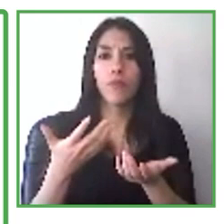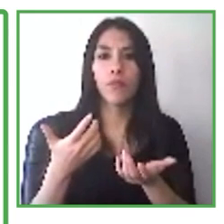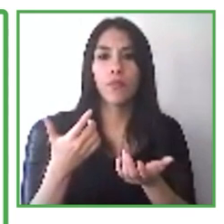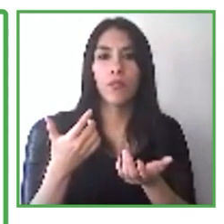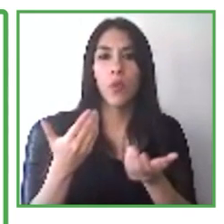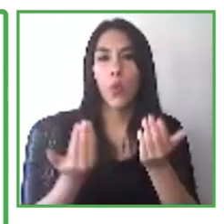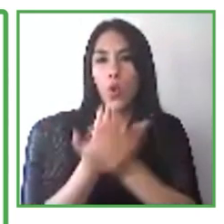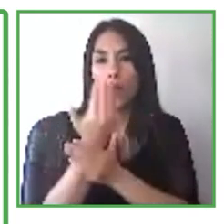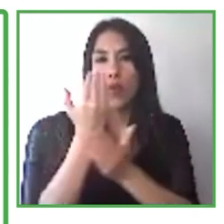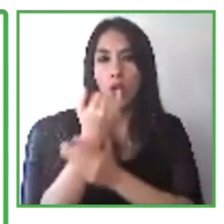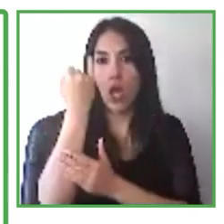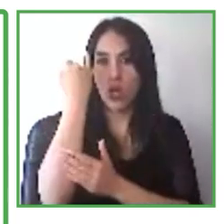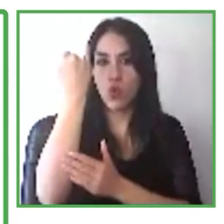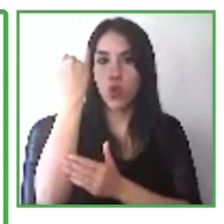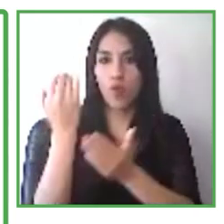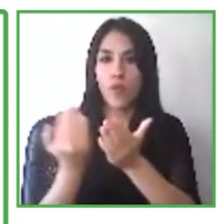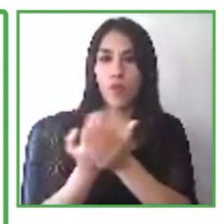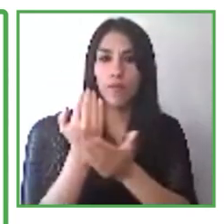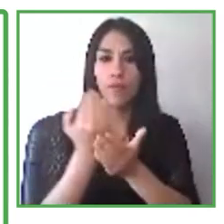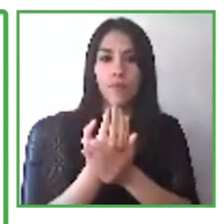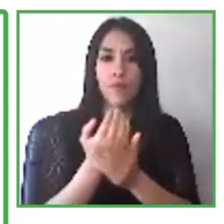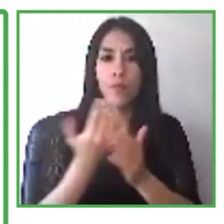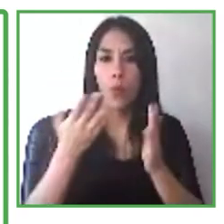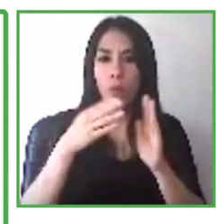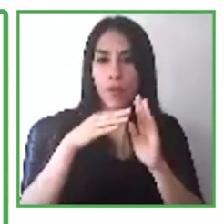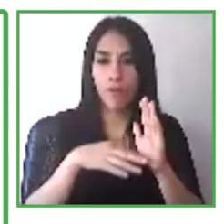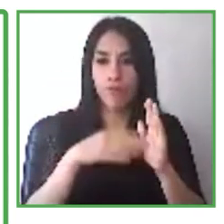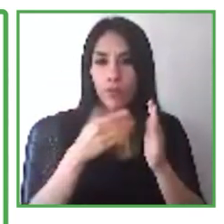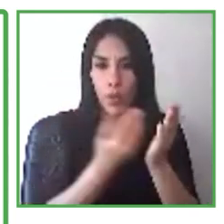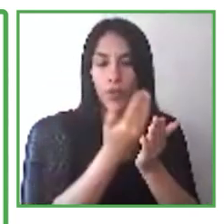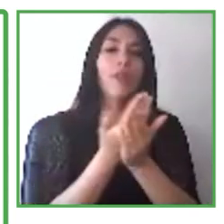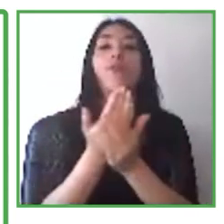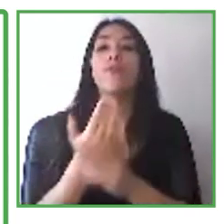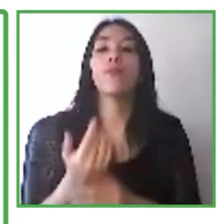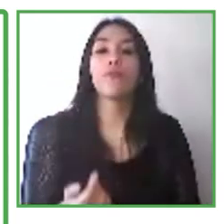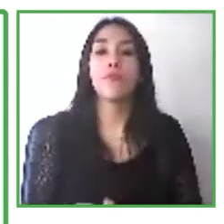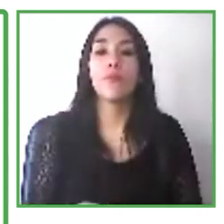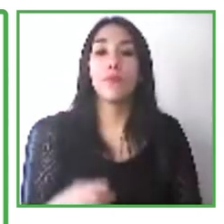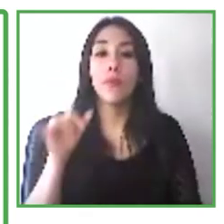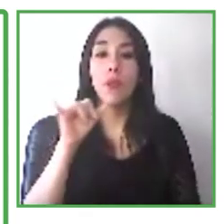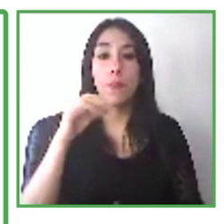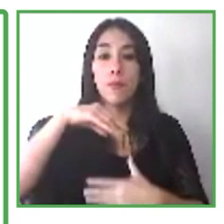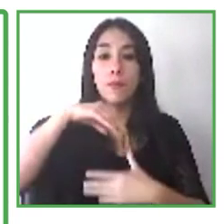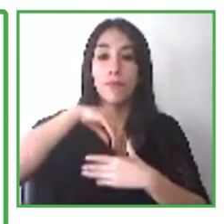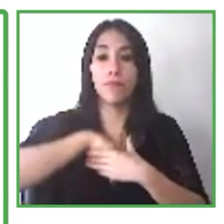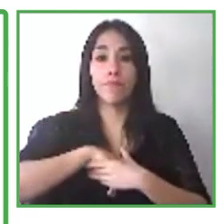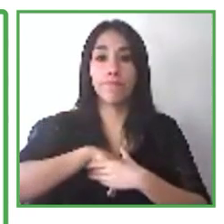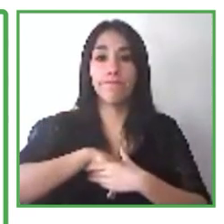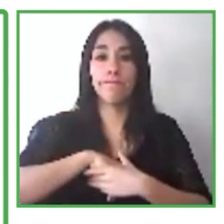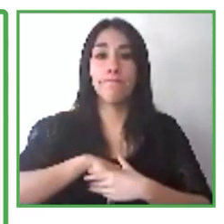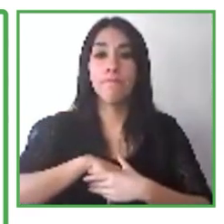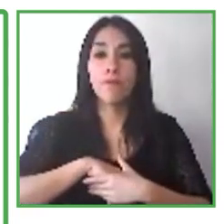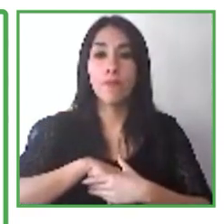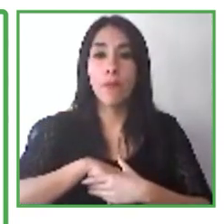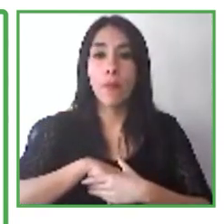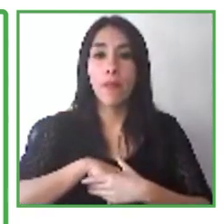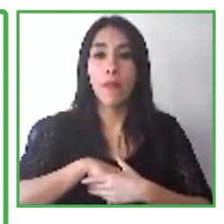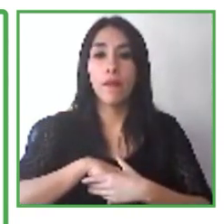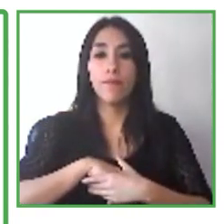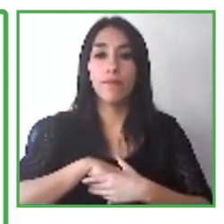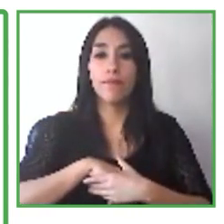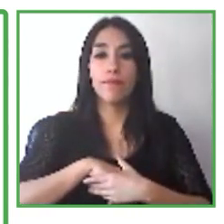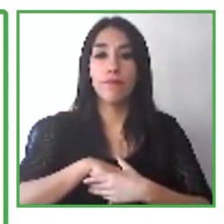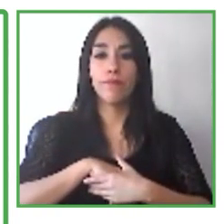Dentro de Trust for the Americas, tenemos el programa Poet Digistar, que quiere empoderar a través de tecnología en las